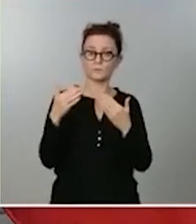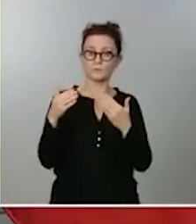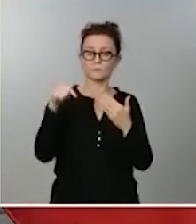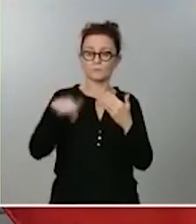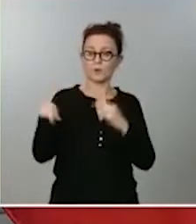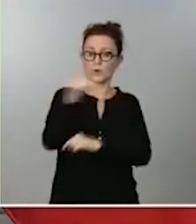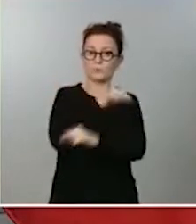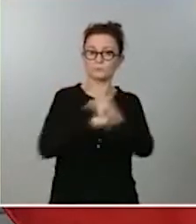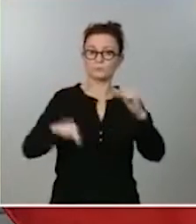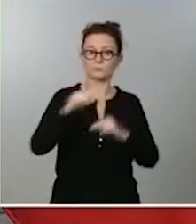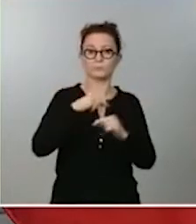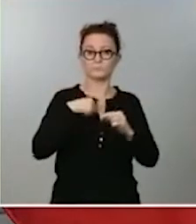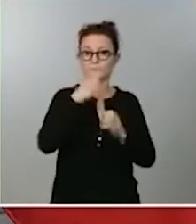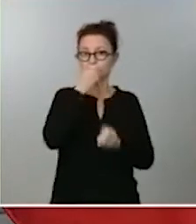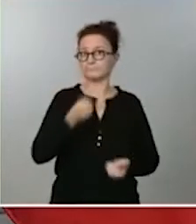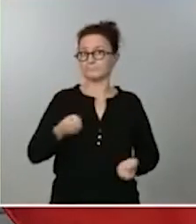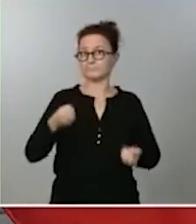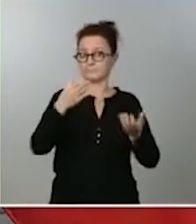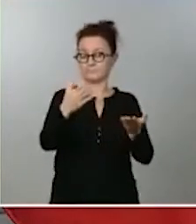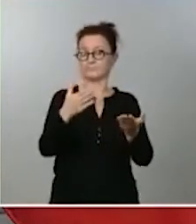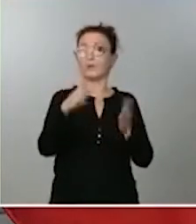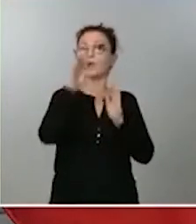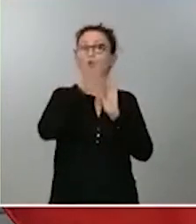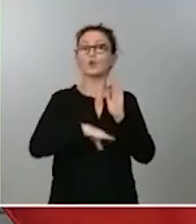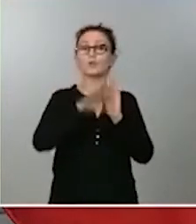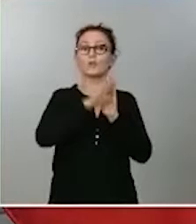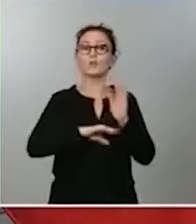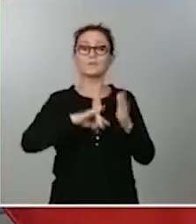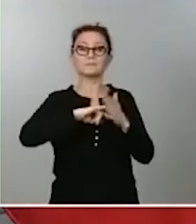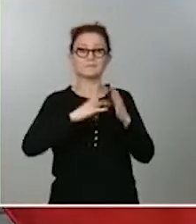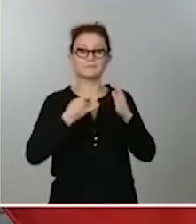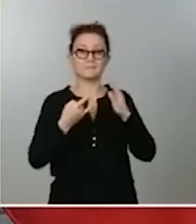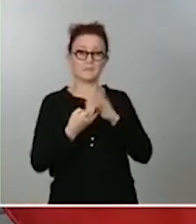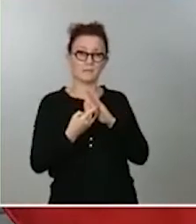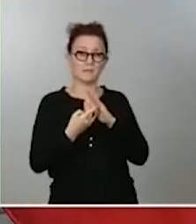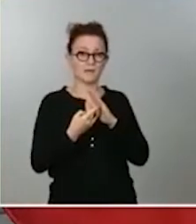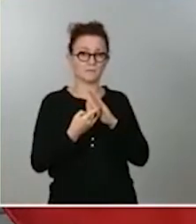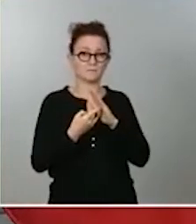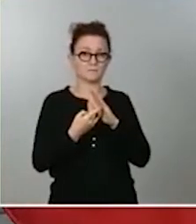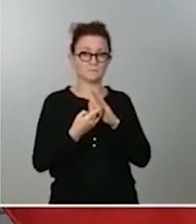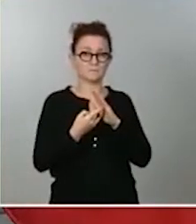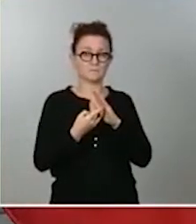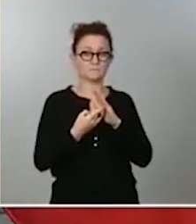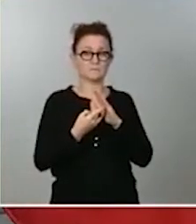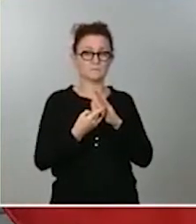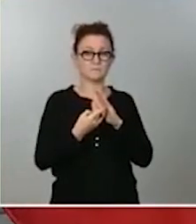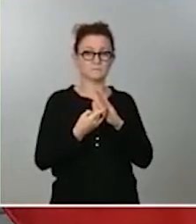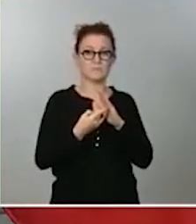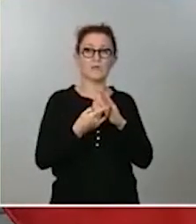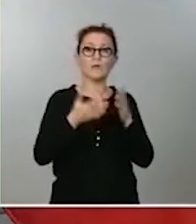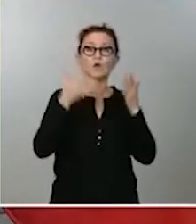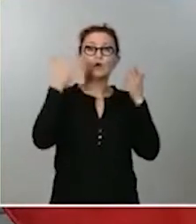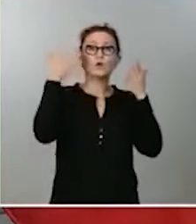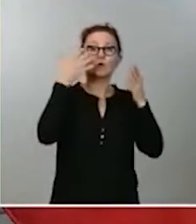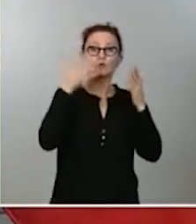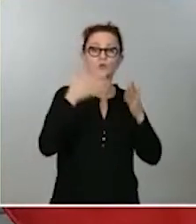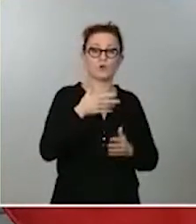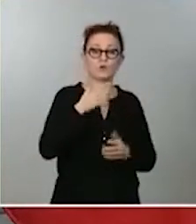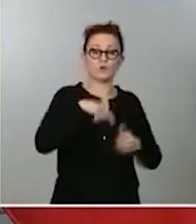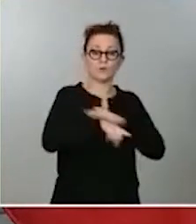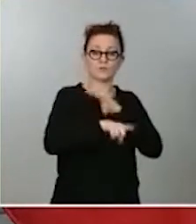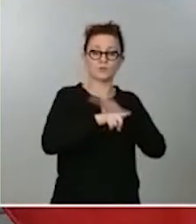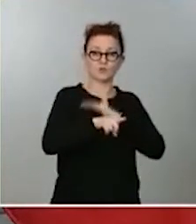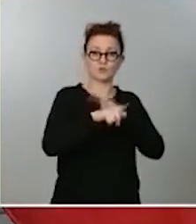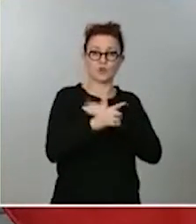trasladado, evidentemente, las condiciones técnicas que se plantean por parte del Consejo Gestor del Fondo de Solvencia para que se puedan